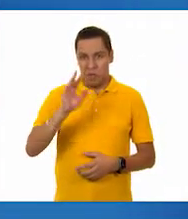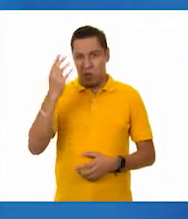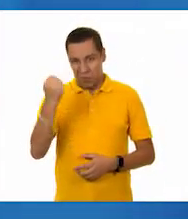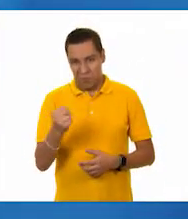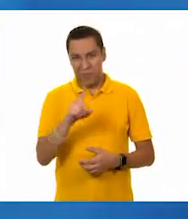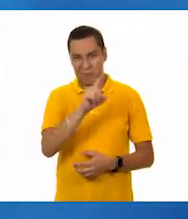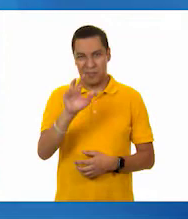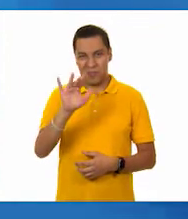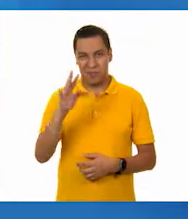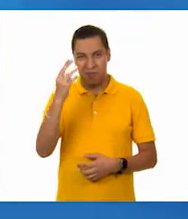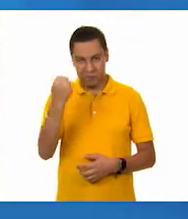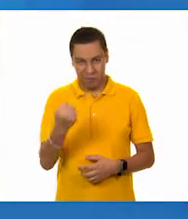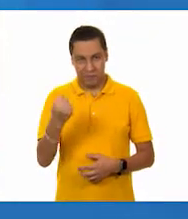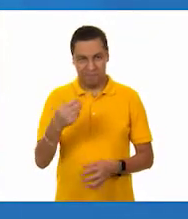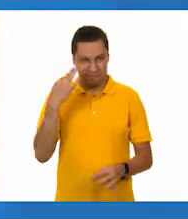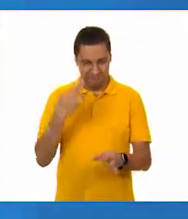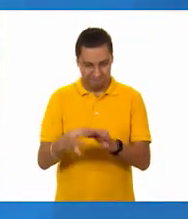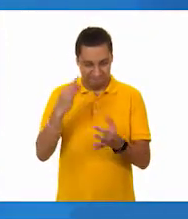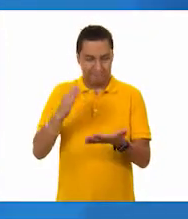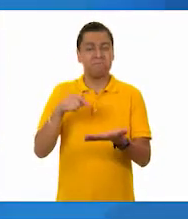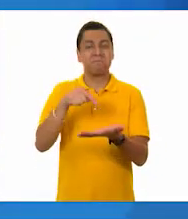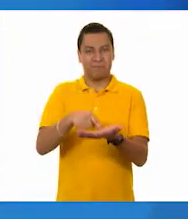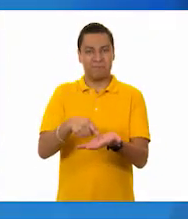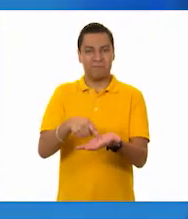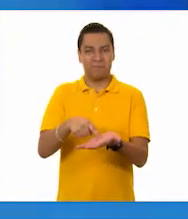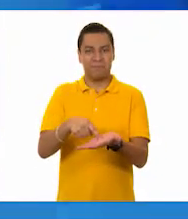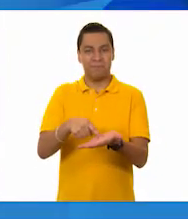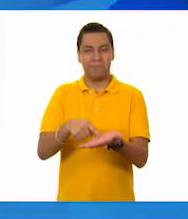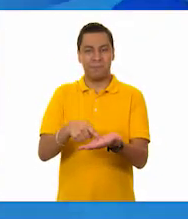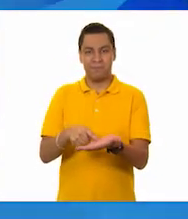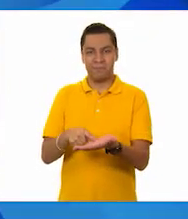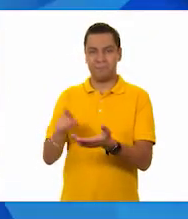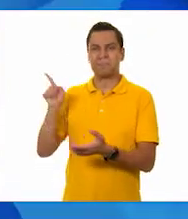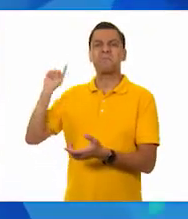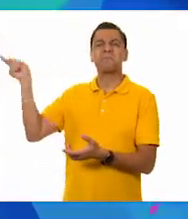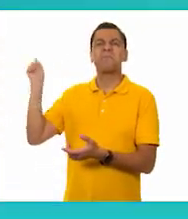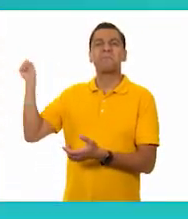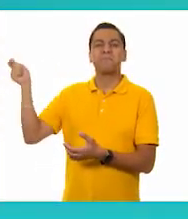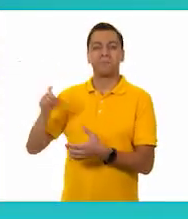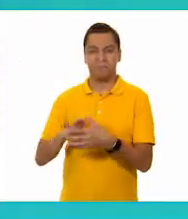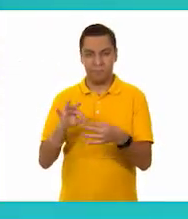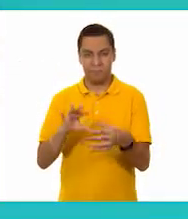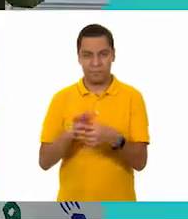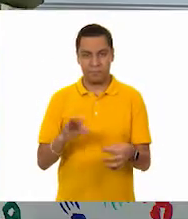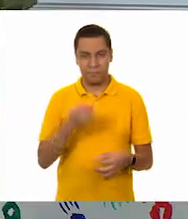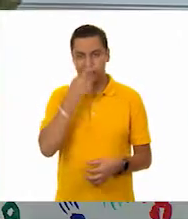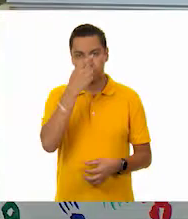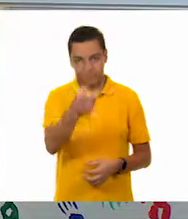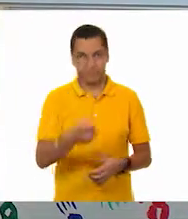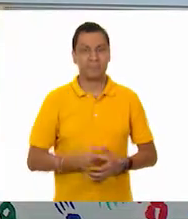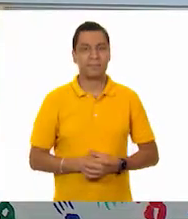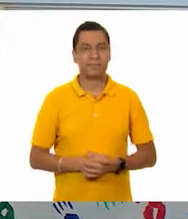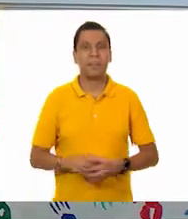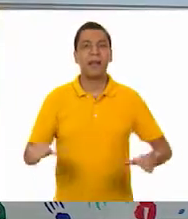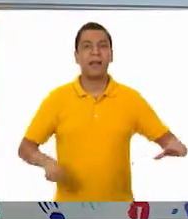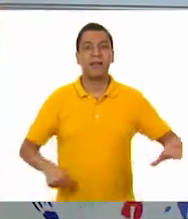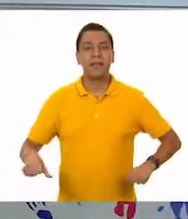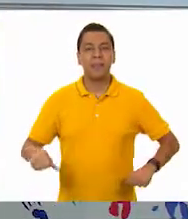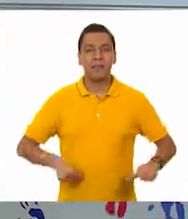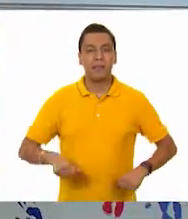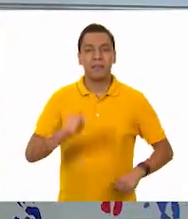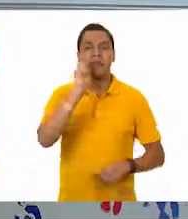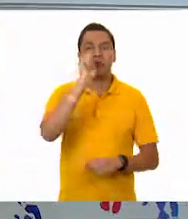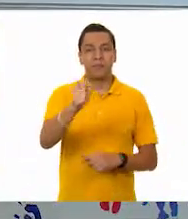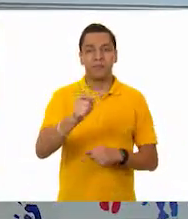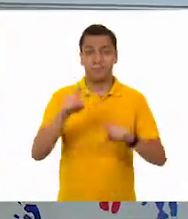159. Perfecto. Muy bien. Y se los explico rápidamente. A ver. Aquí, en esta actividad, consiste en que